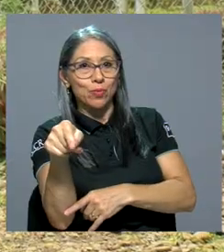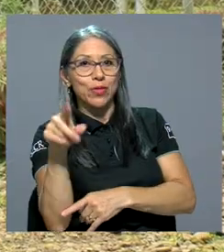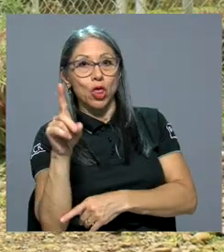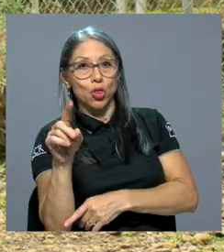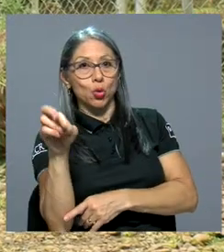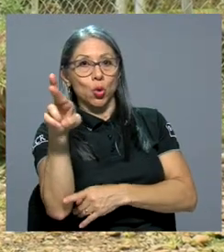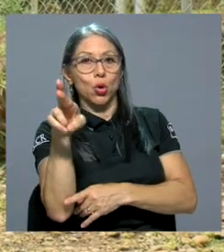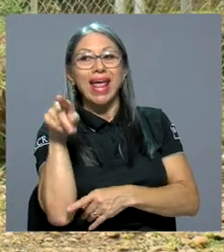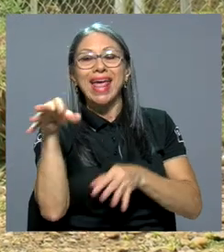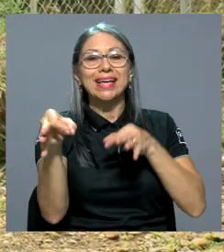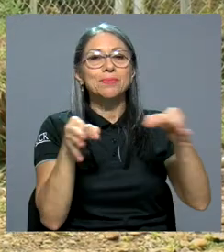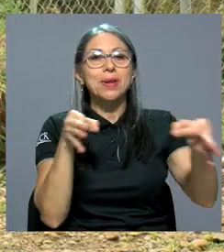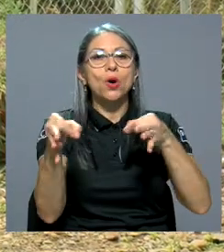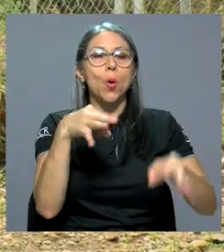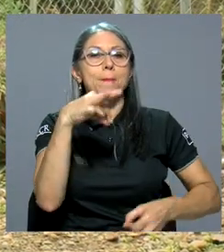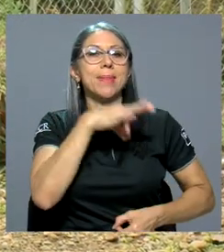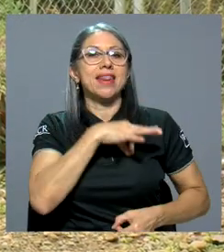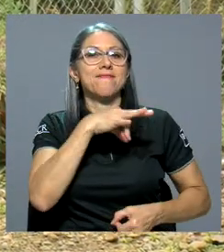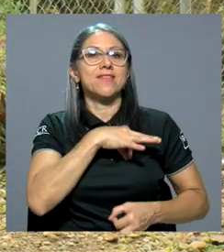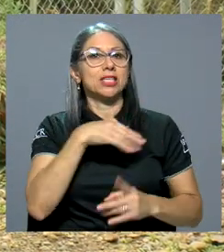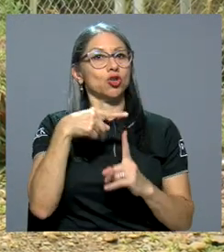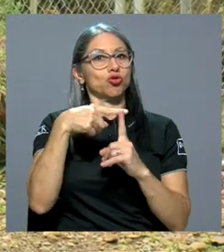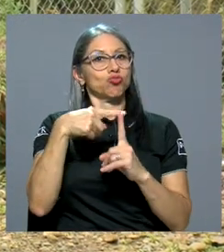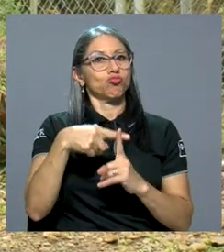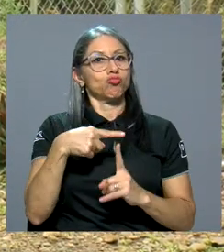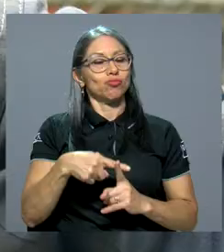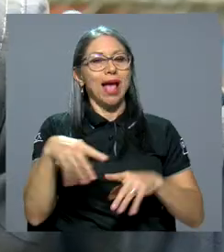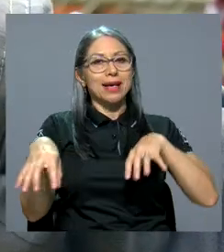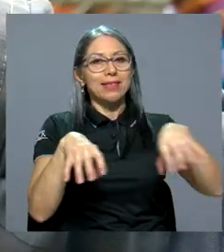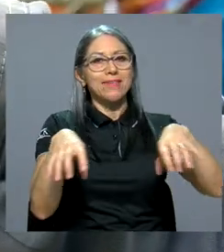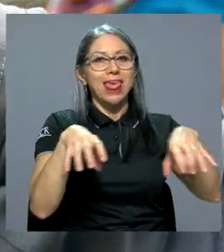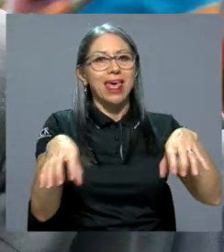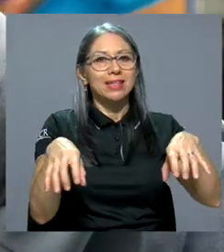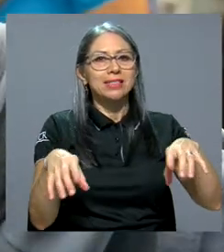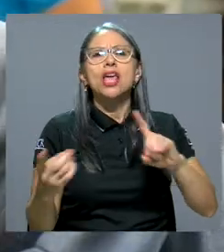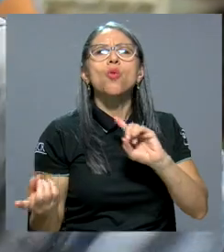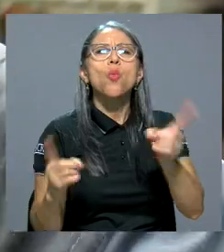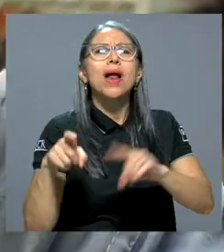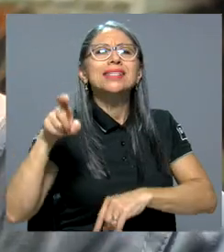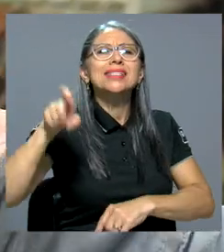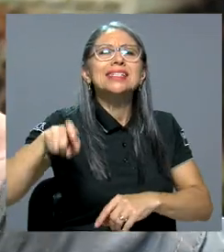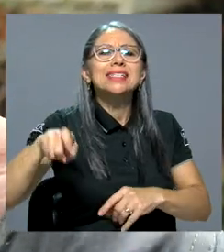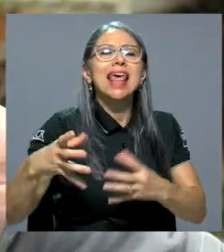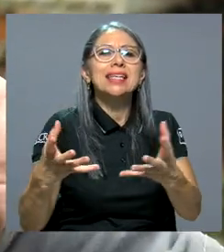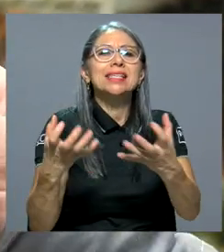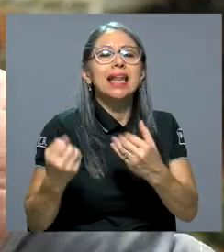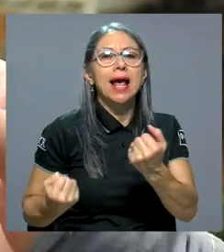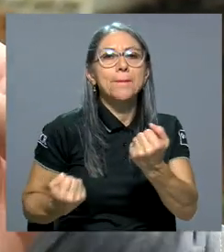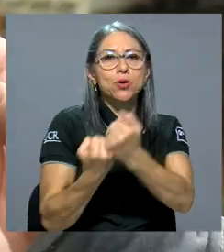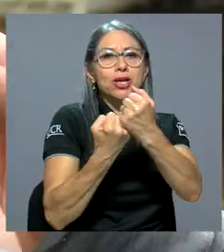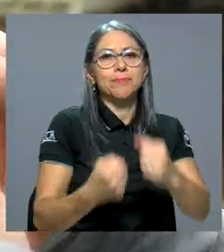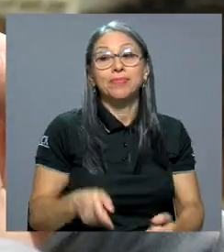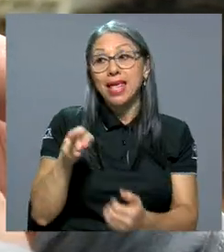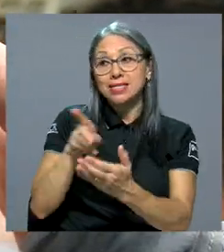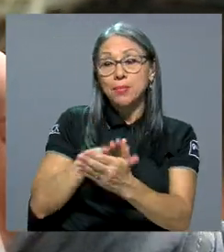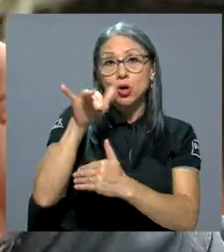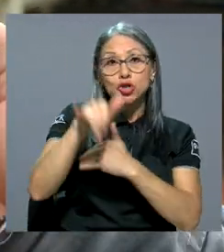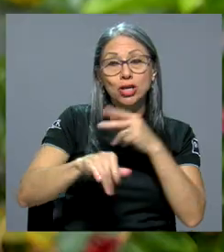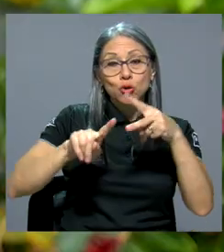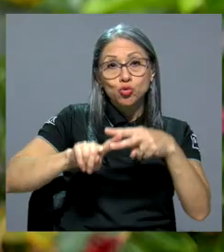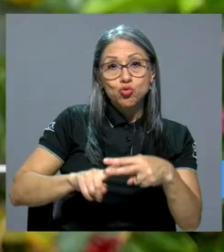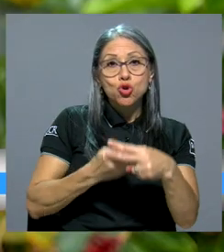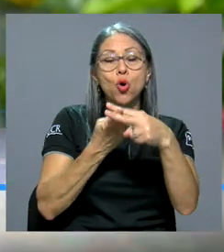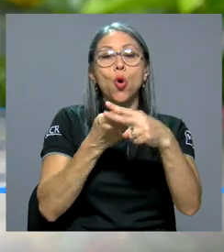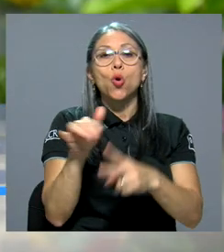explicó los beneficios de las actividades que realizan y qué necesidades buscan apoyar este proyecto